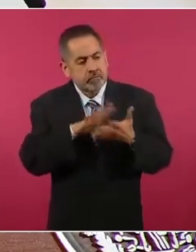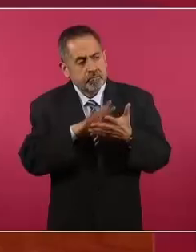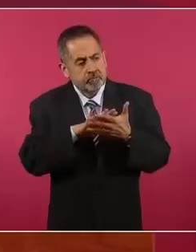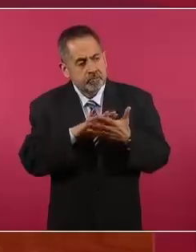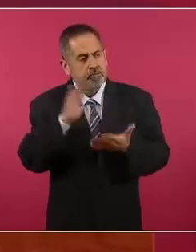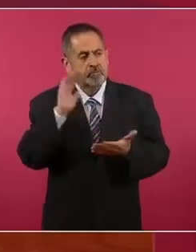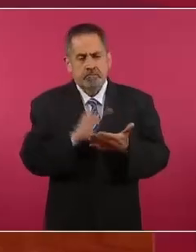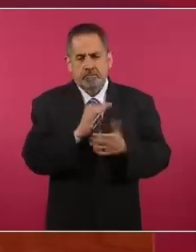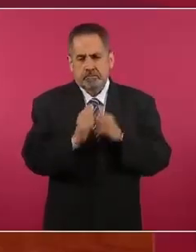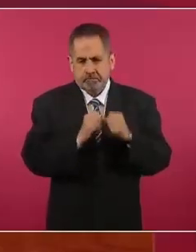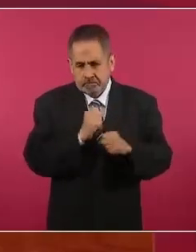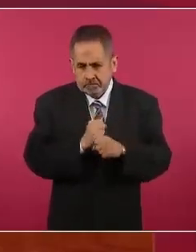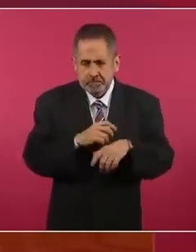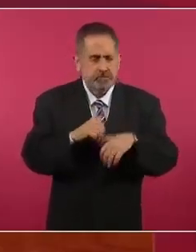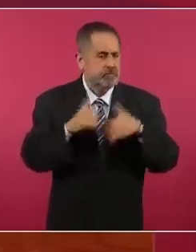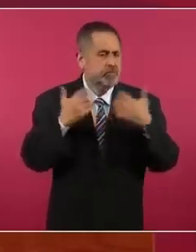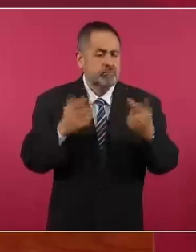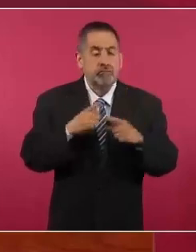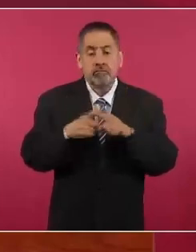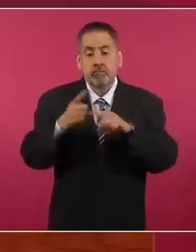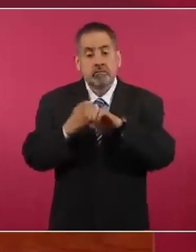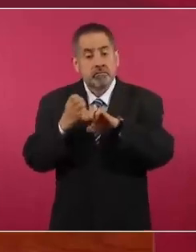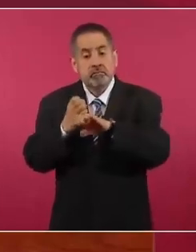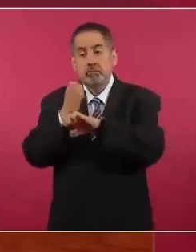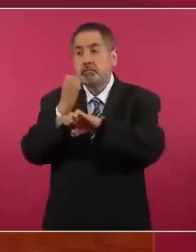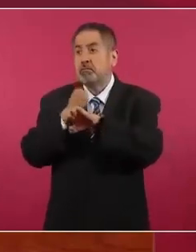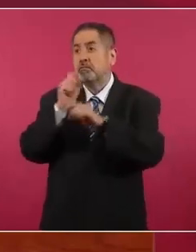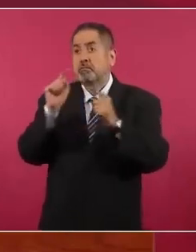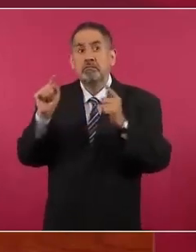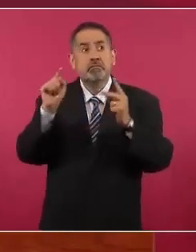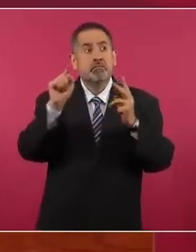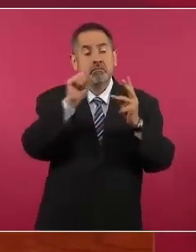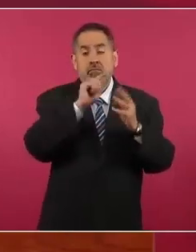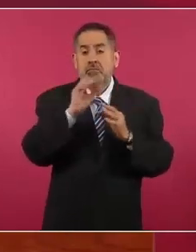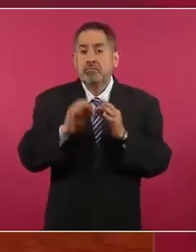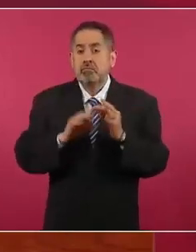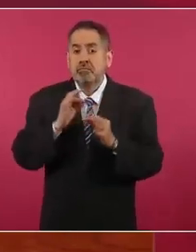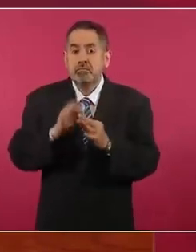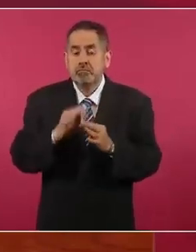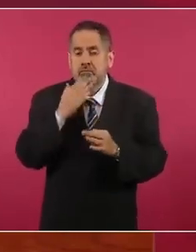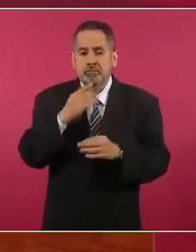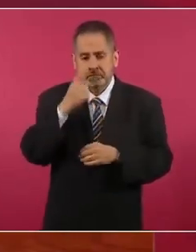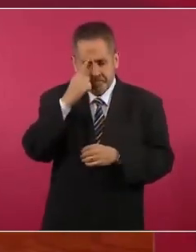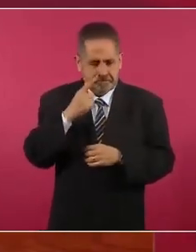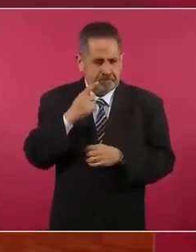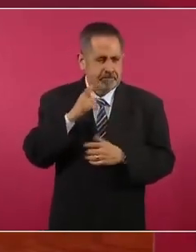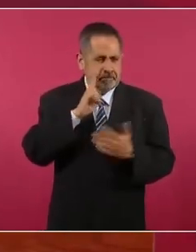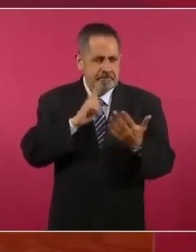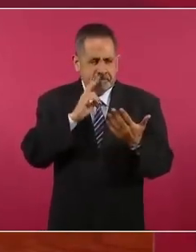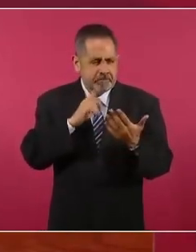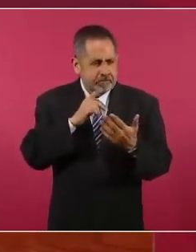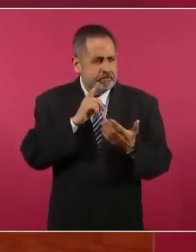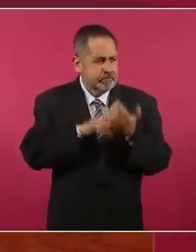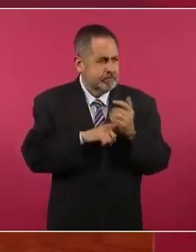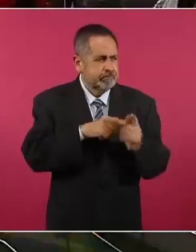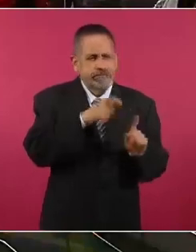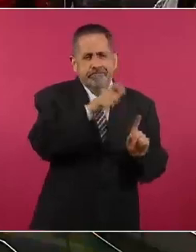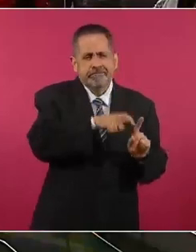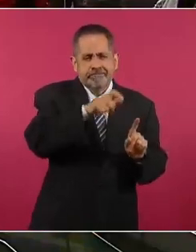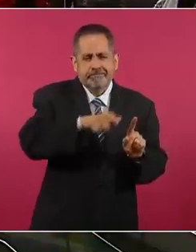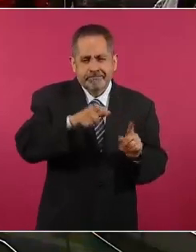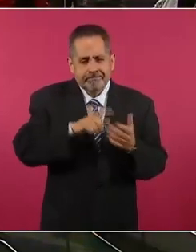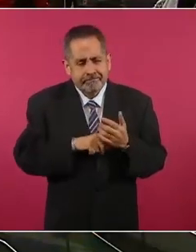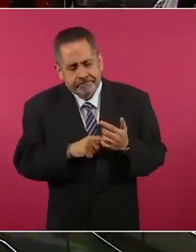también con muchos estados que están siguiendo este ejemplo de revisar, sobre todo aquellas